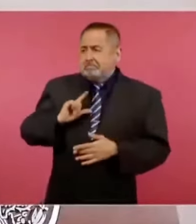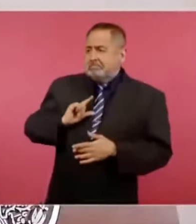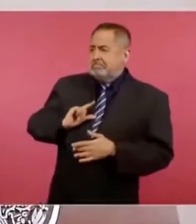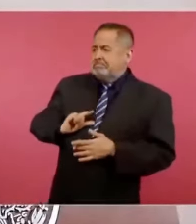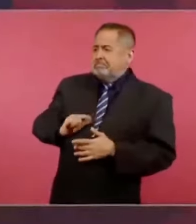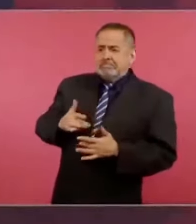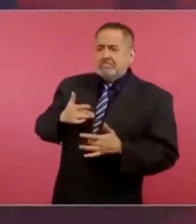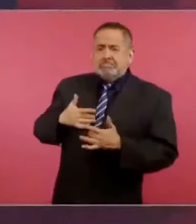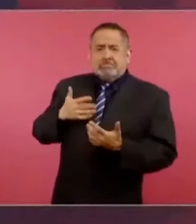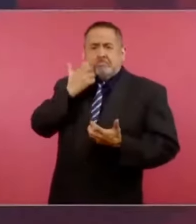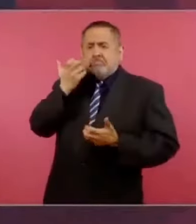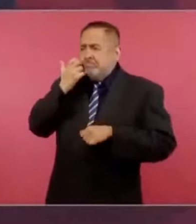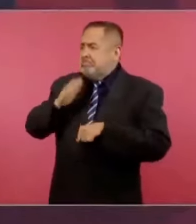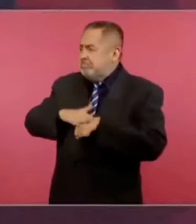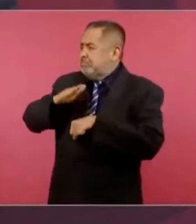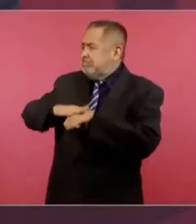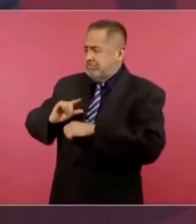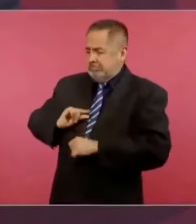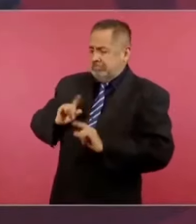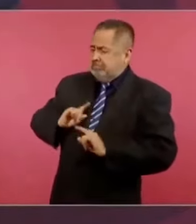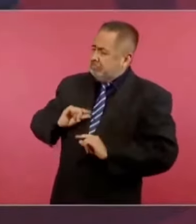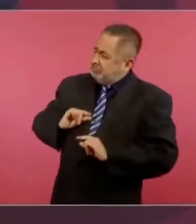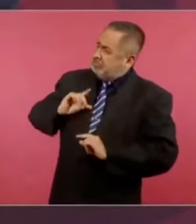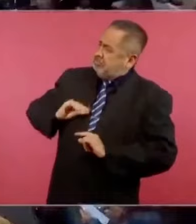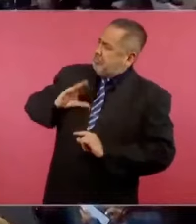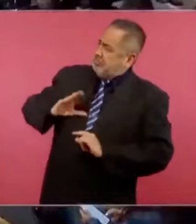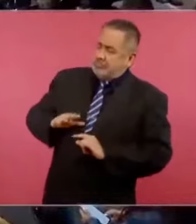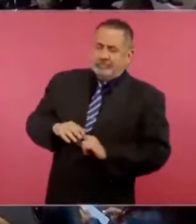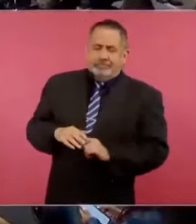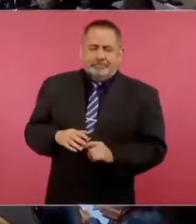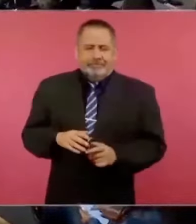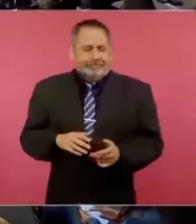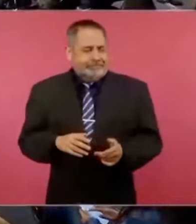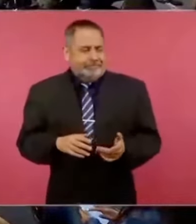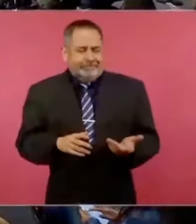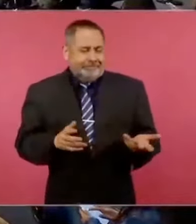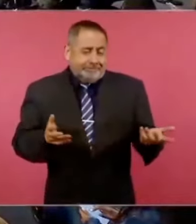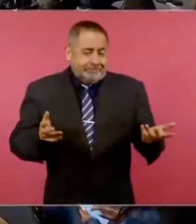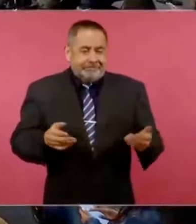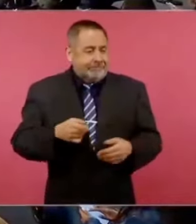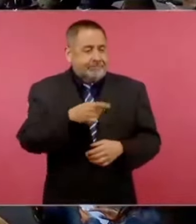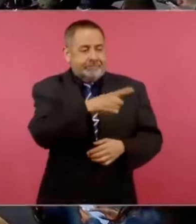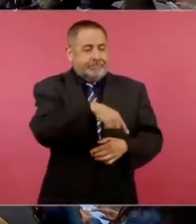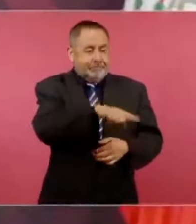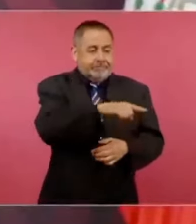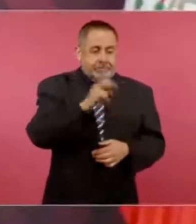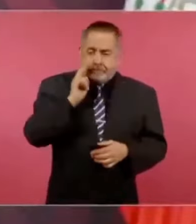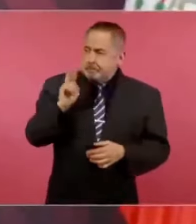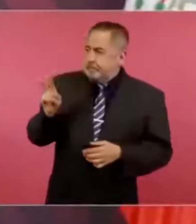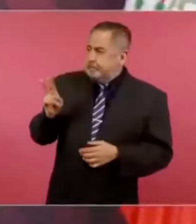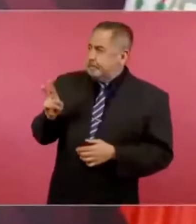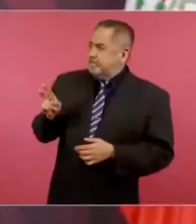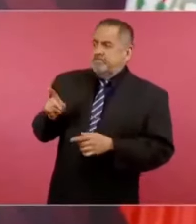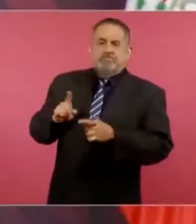conservadurismo. Entonces, cuando ven a alguien, es que